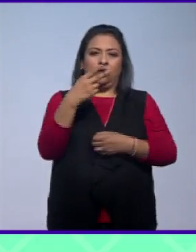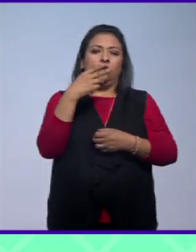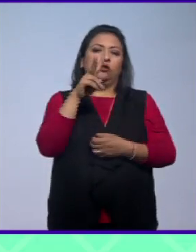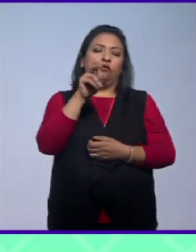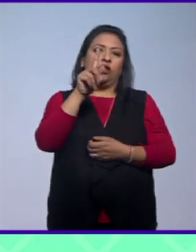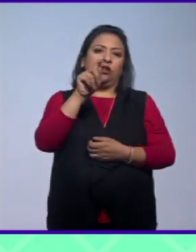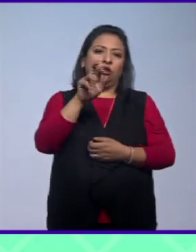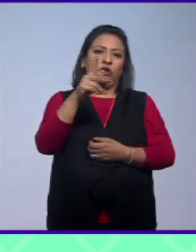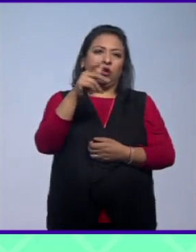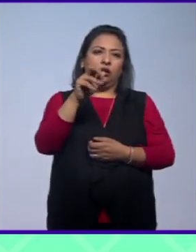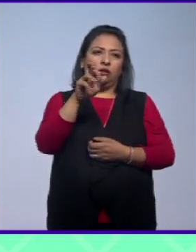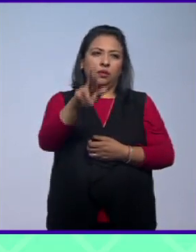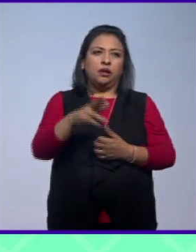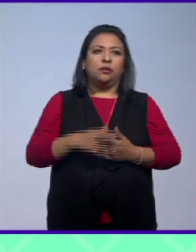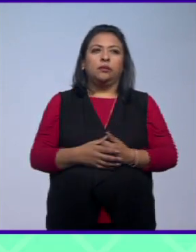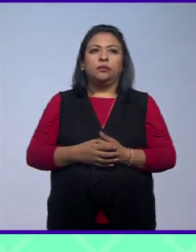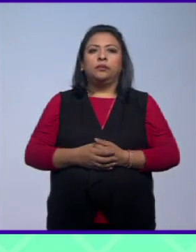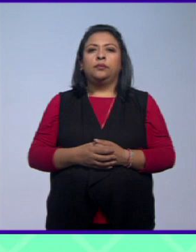Gaspar